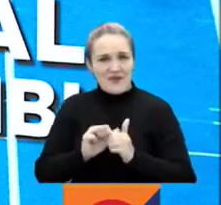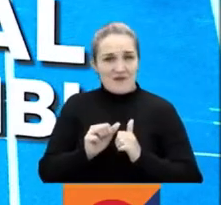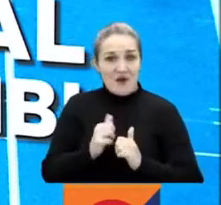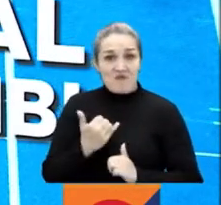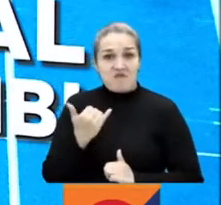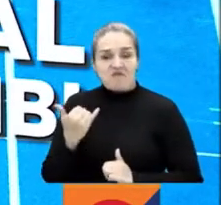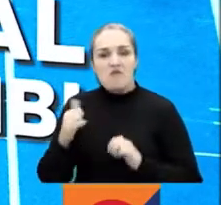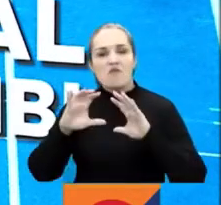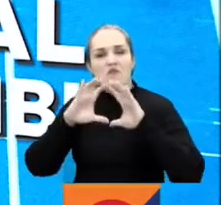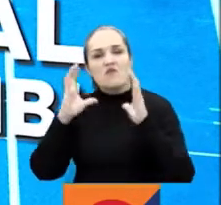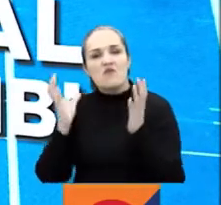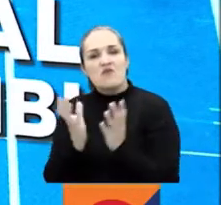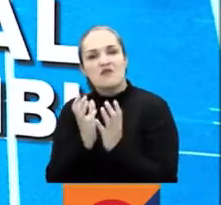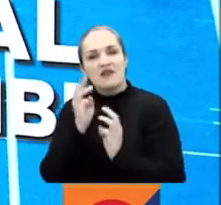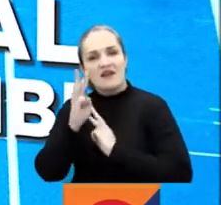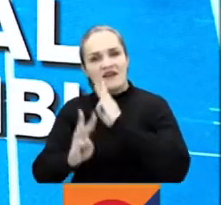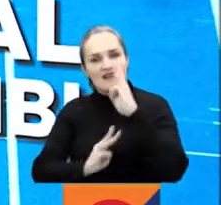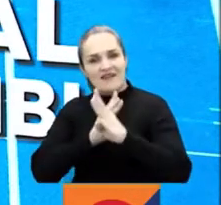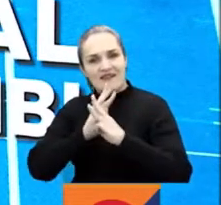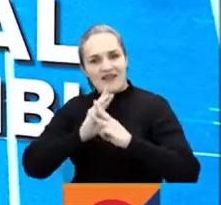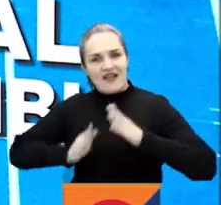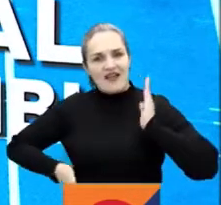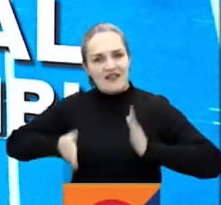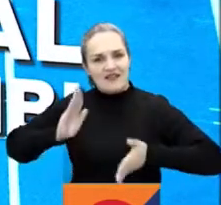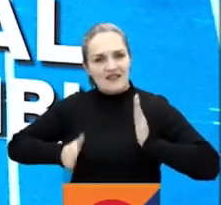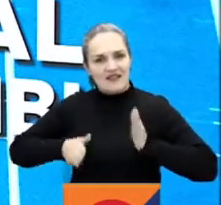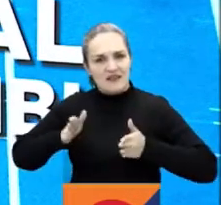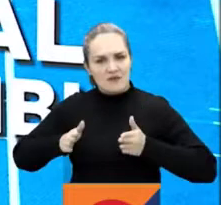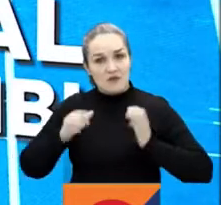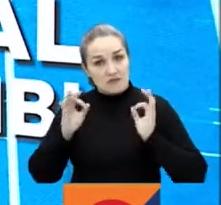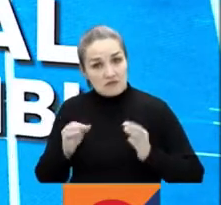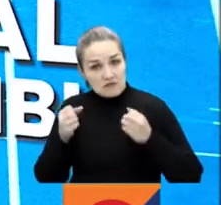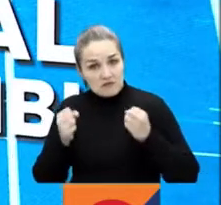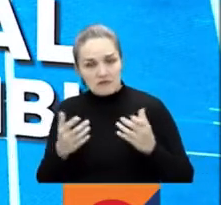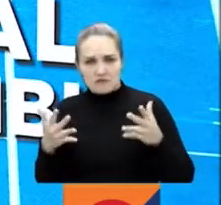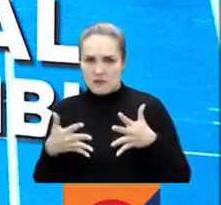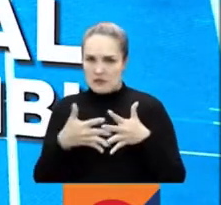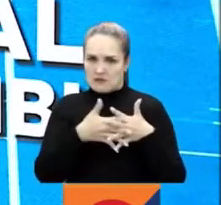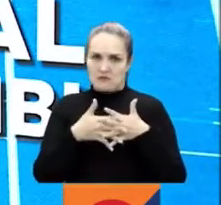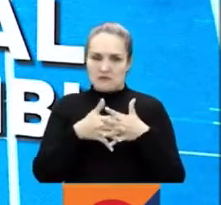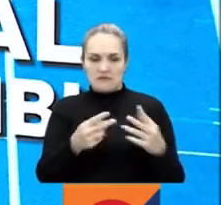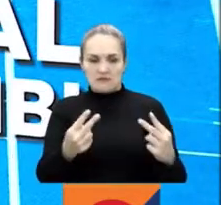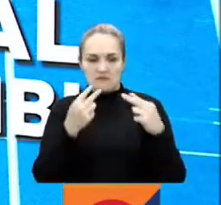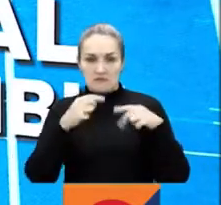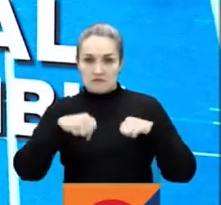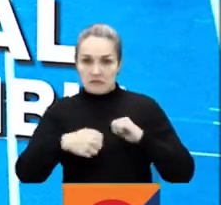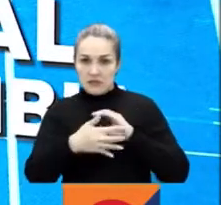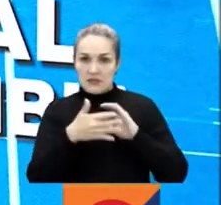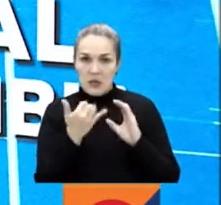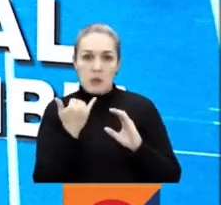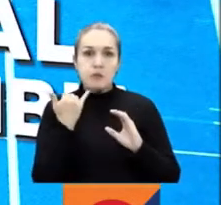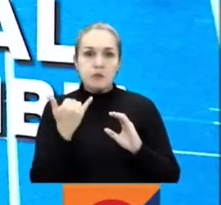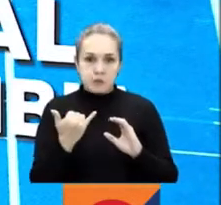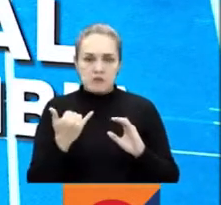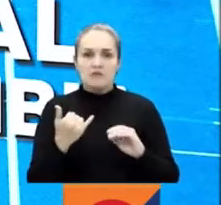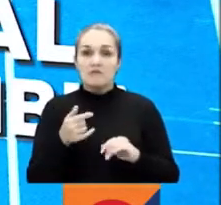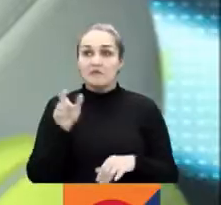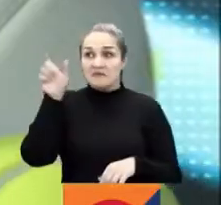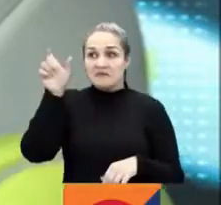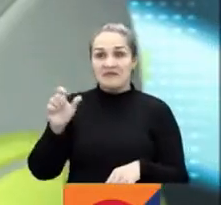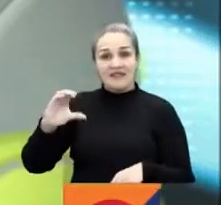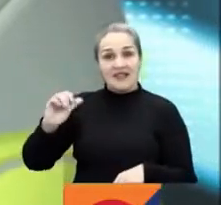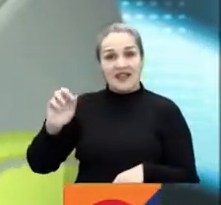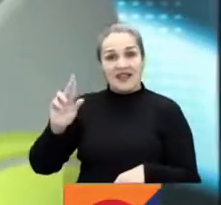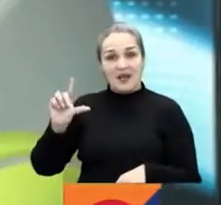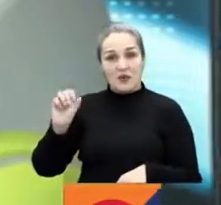disputa de atletismo en Estados Unidos y que se transmite, obviamente, por señal Colombia. Y allí está nuestro enviado especial, don Carlos Julio